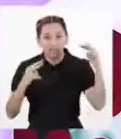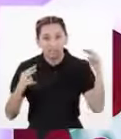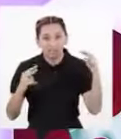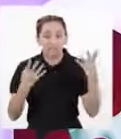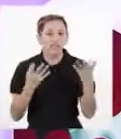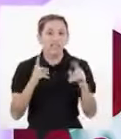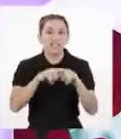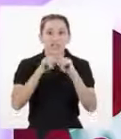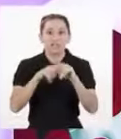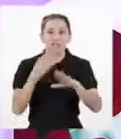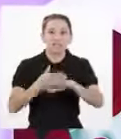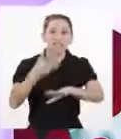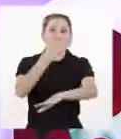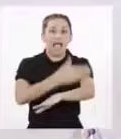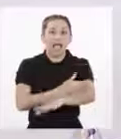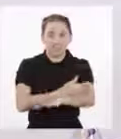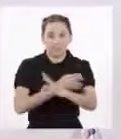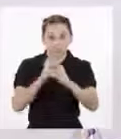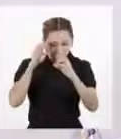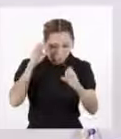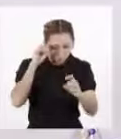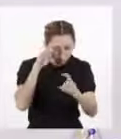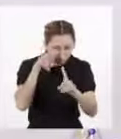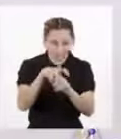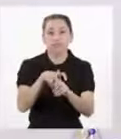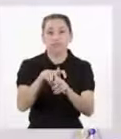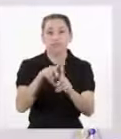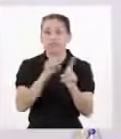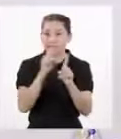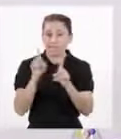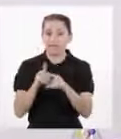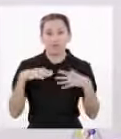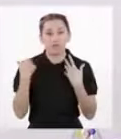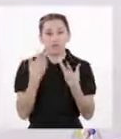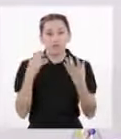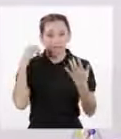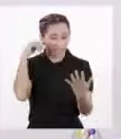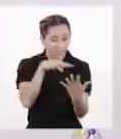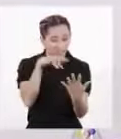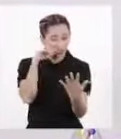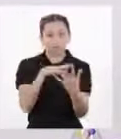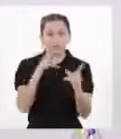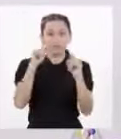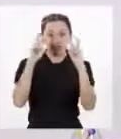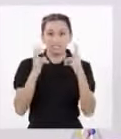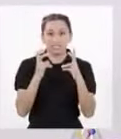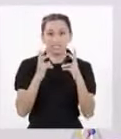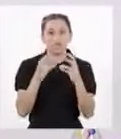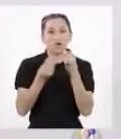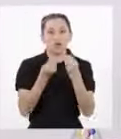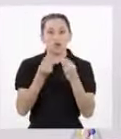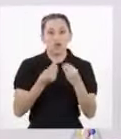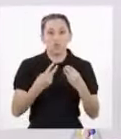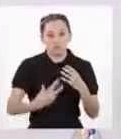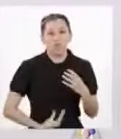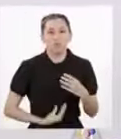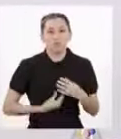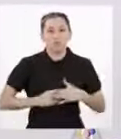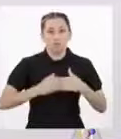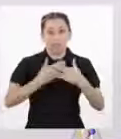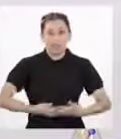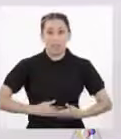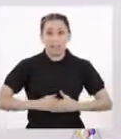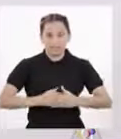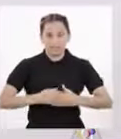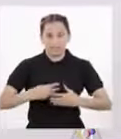sea, un diagnóstico presintomático También pueden aplicarse para el estudio de células del feto o del embrión Finalmente,